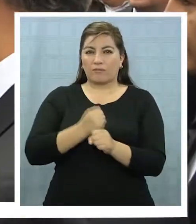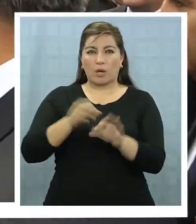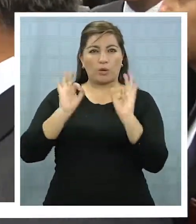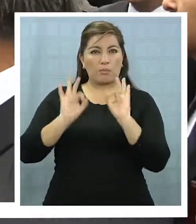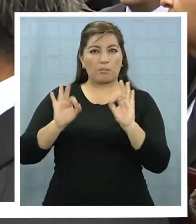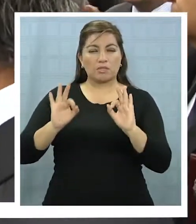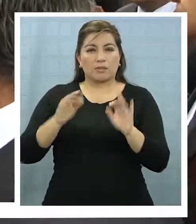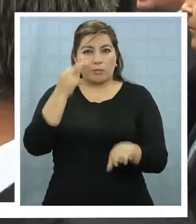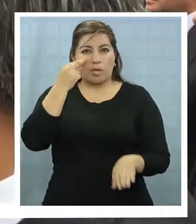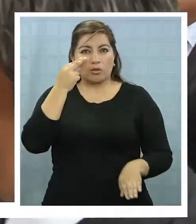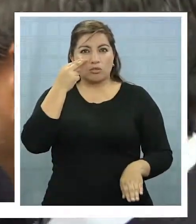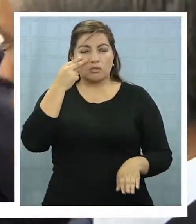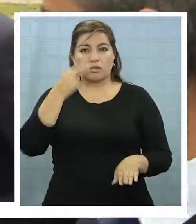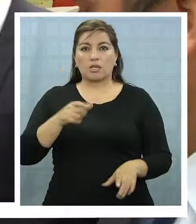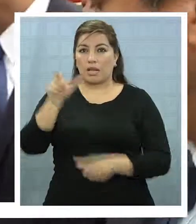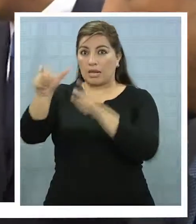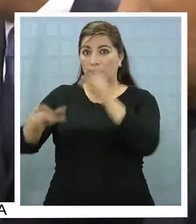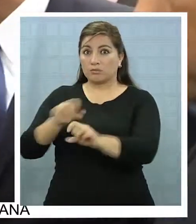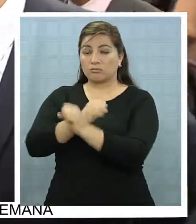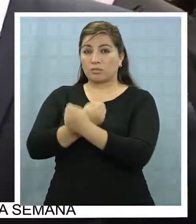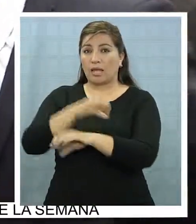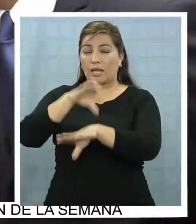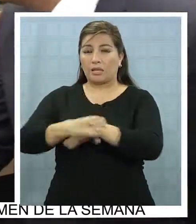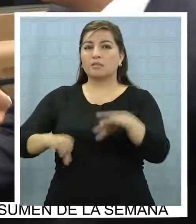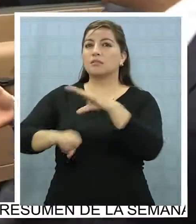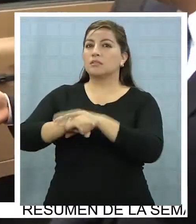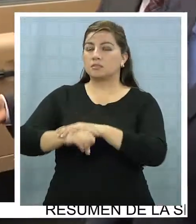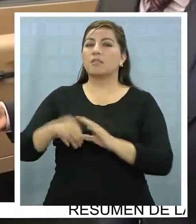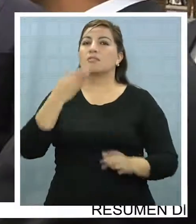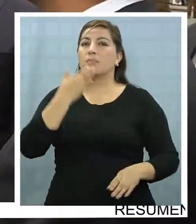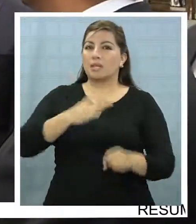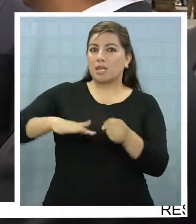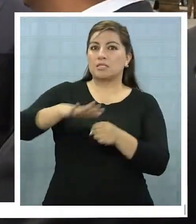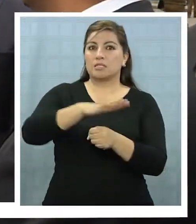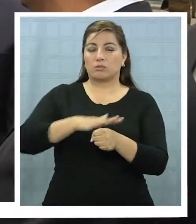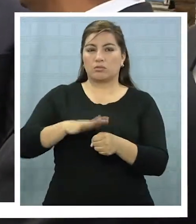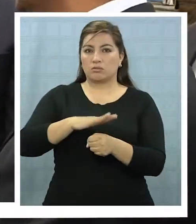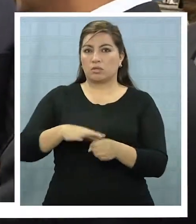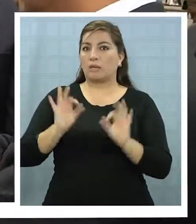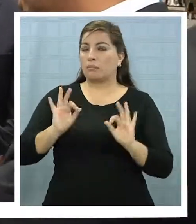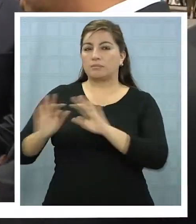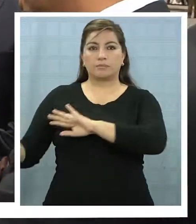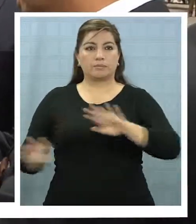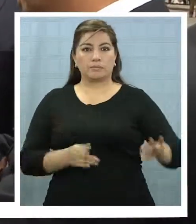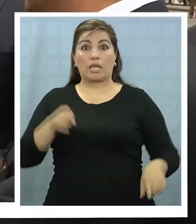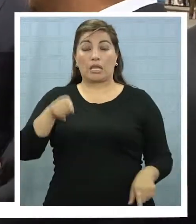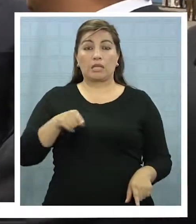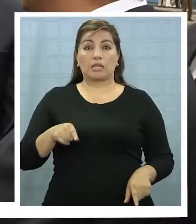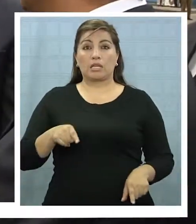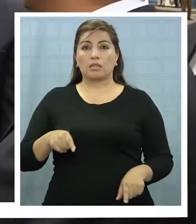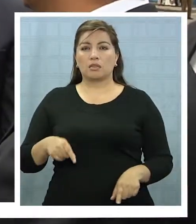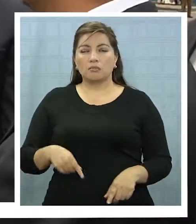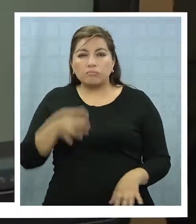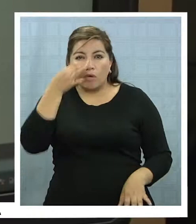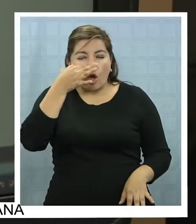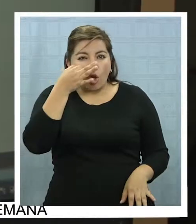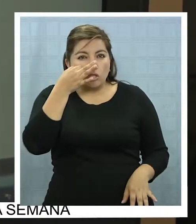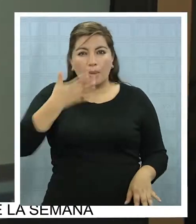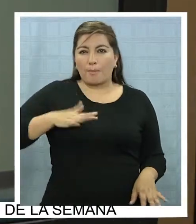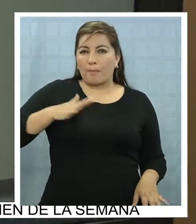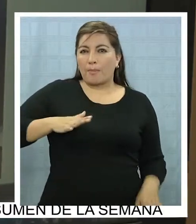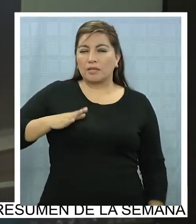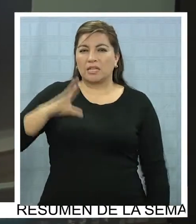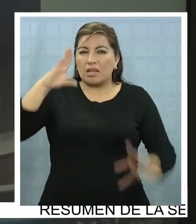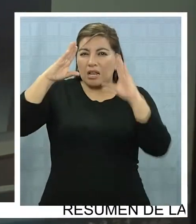proceder a las formalizaciones en el momento y las circunstancias que se estimen adecuadas. En este operativo, realizado en la noche del martes en alto